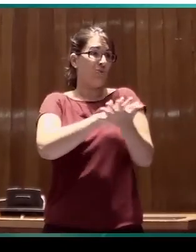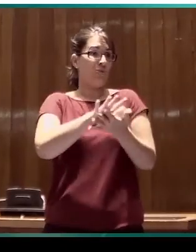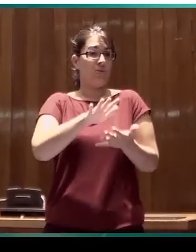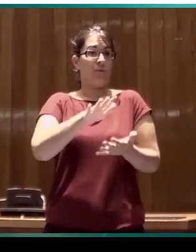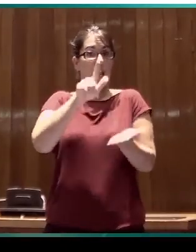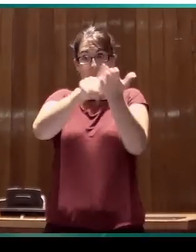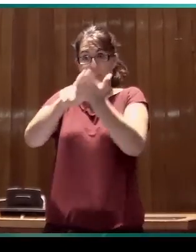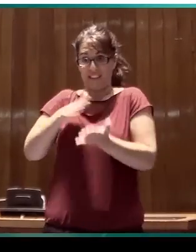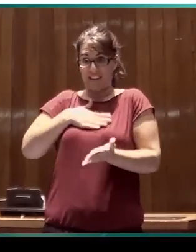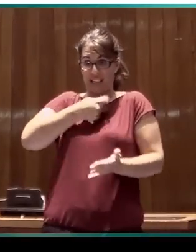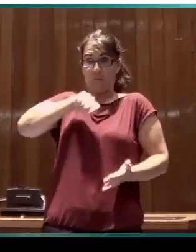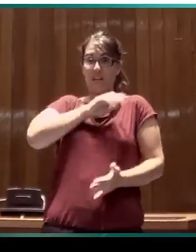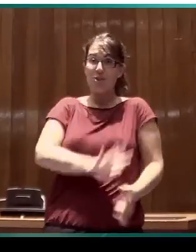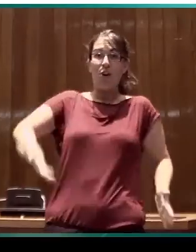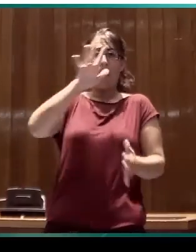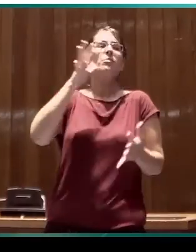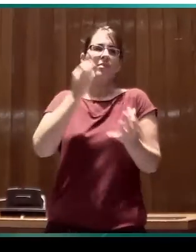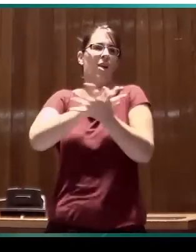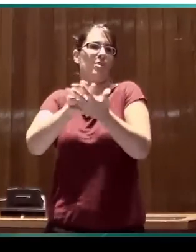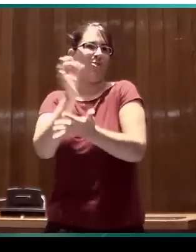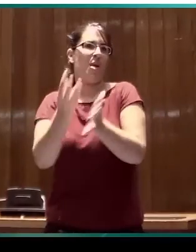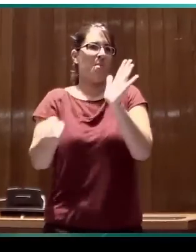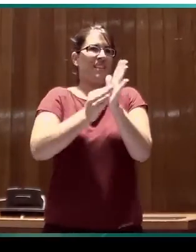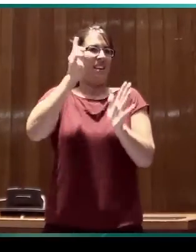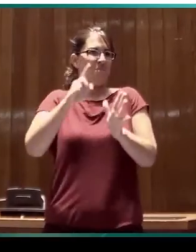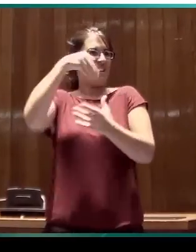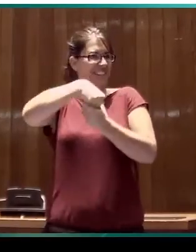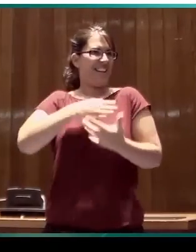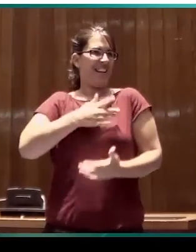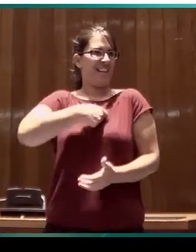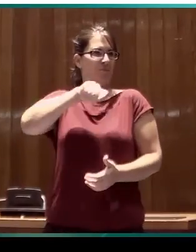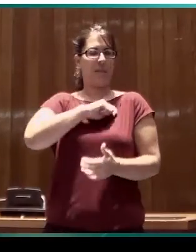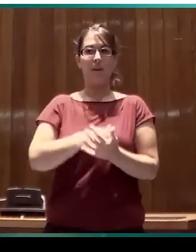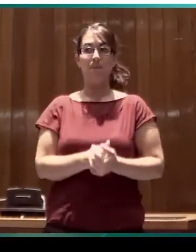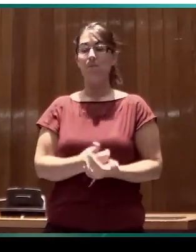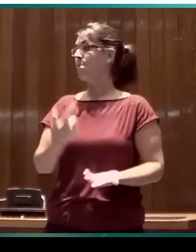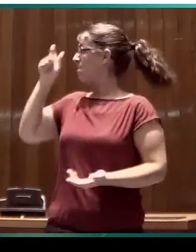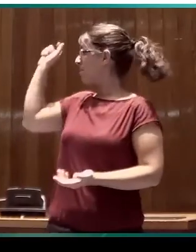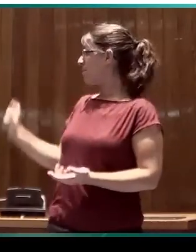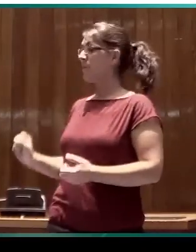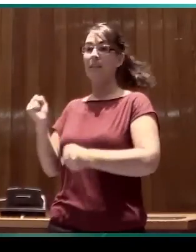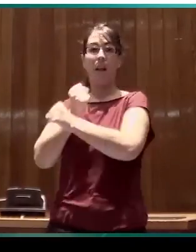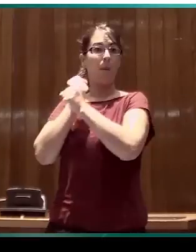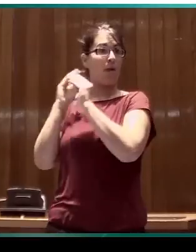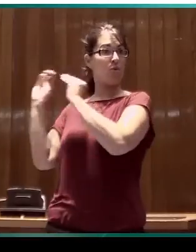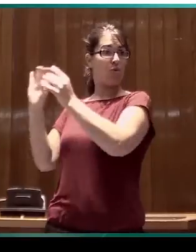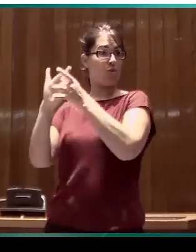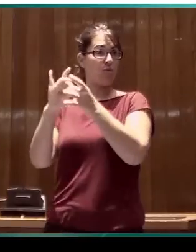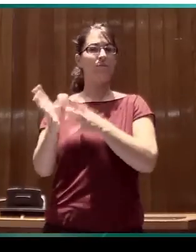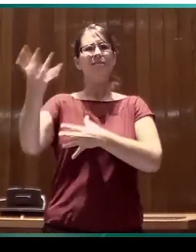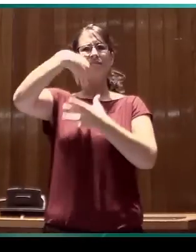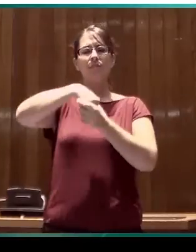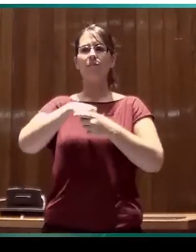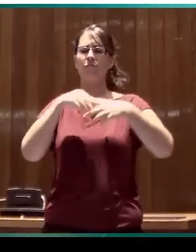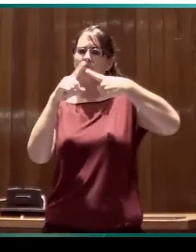conjunto de las lenguas de España. El trabajo de Josep Kerr presenta tres facetas muy